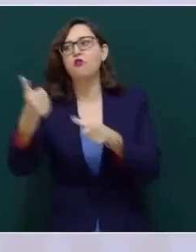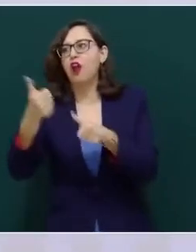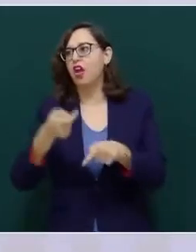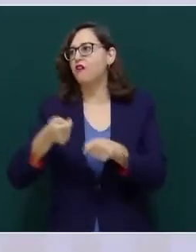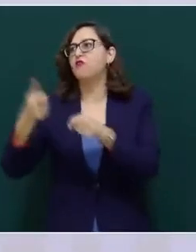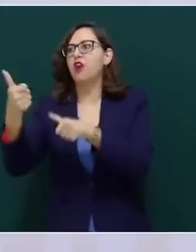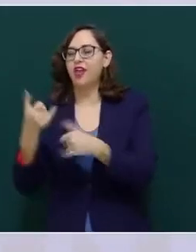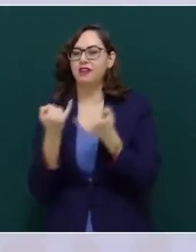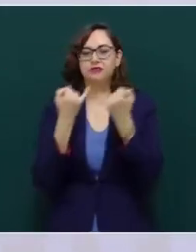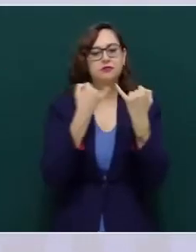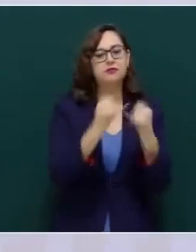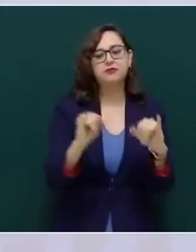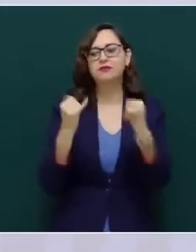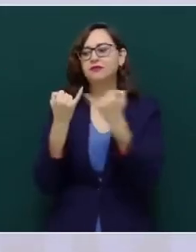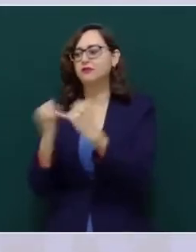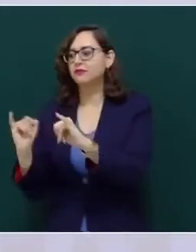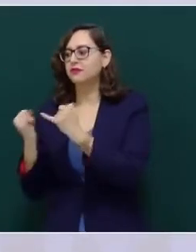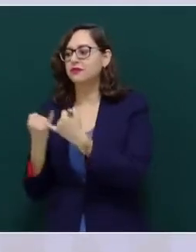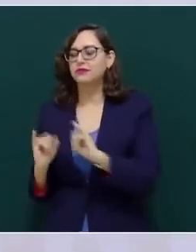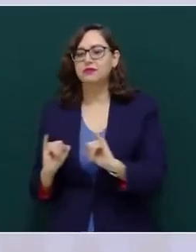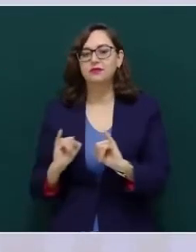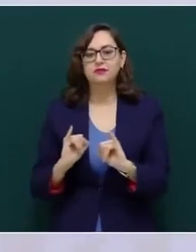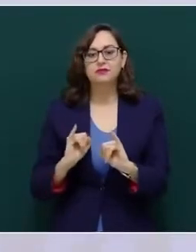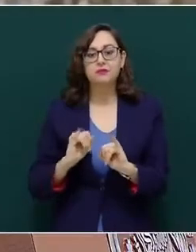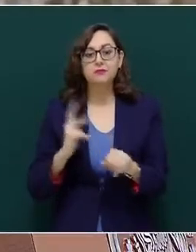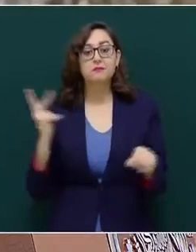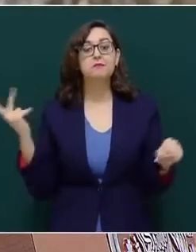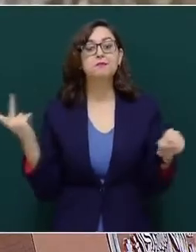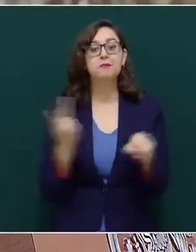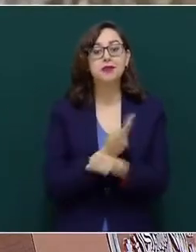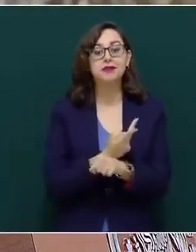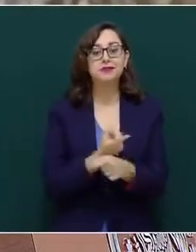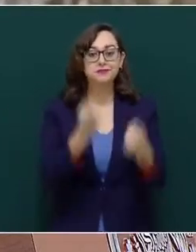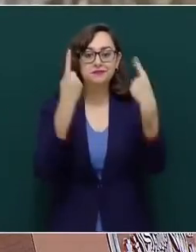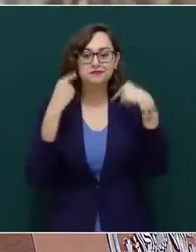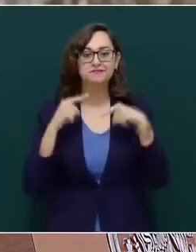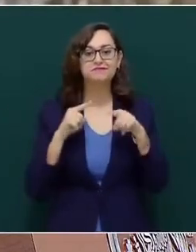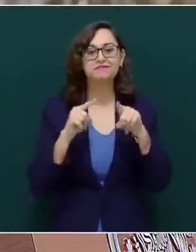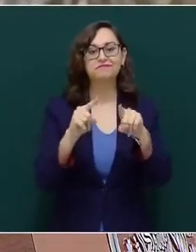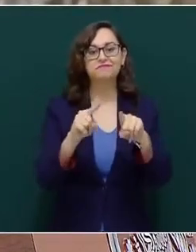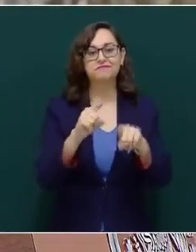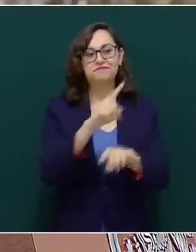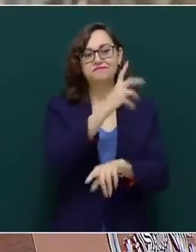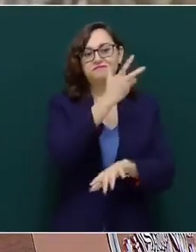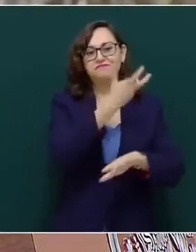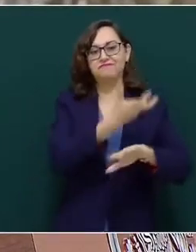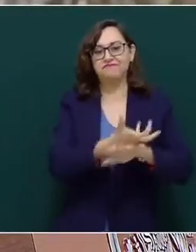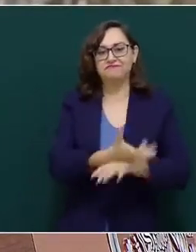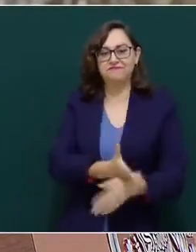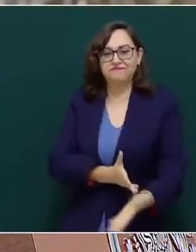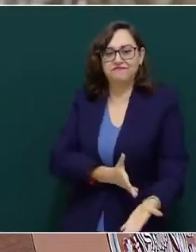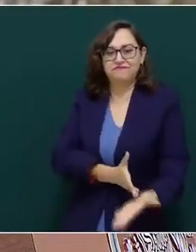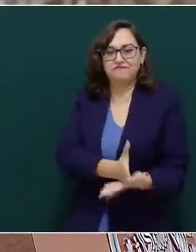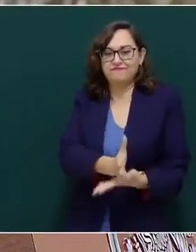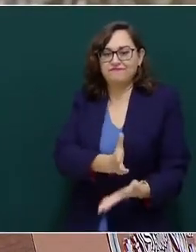continente la nueva metrópoli de dominación hegemónica.